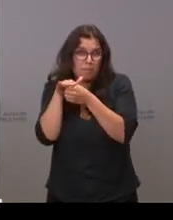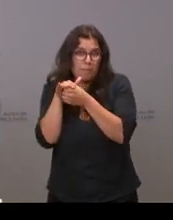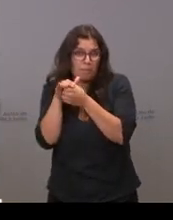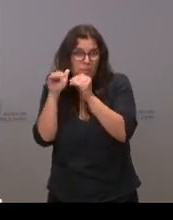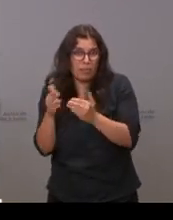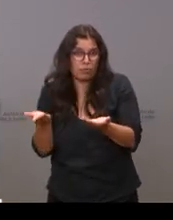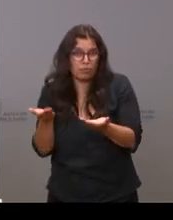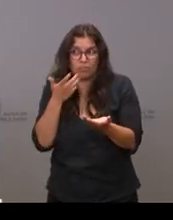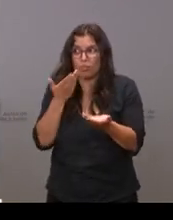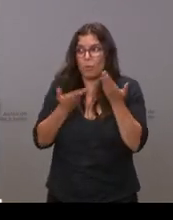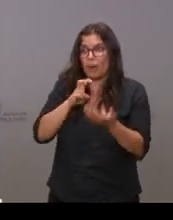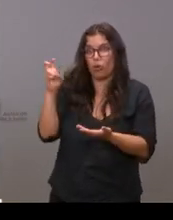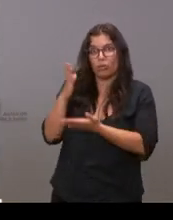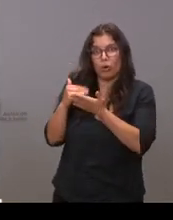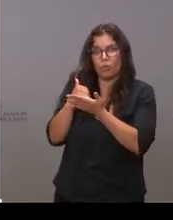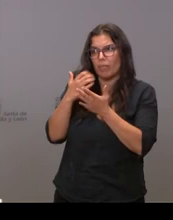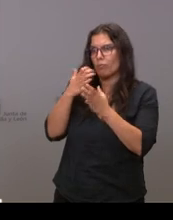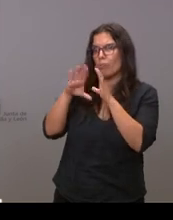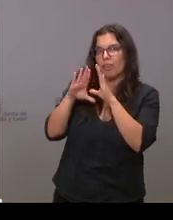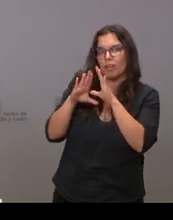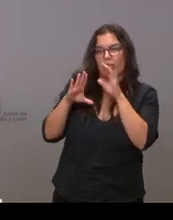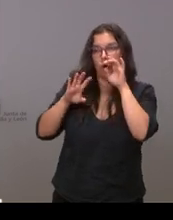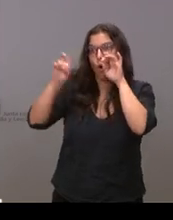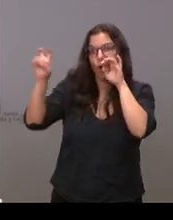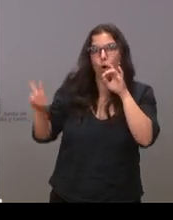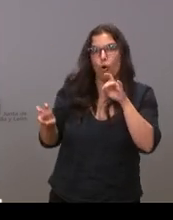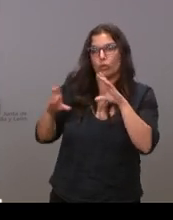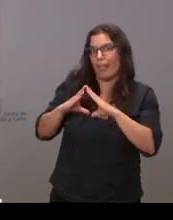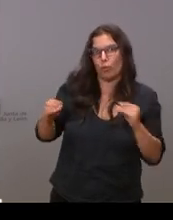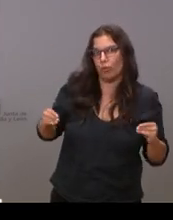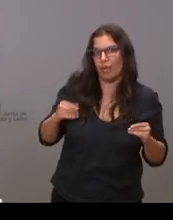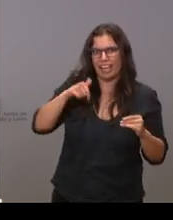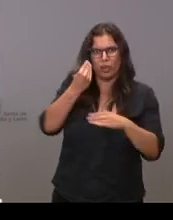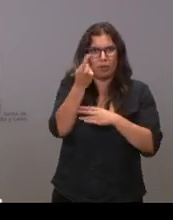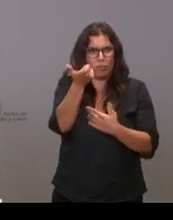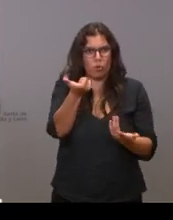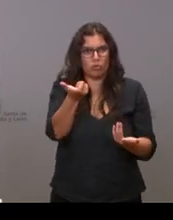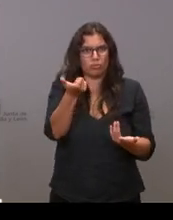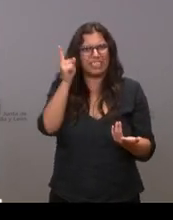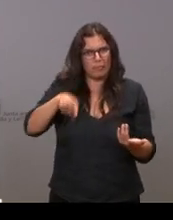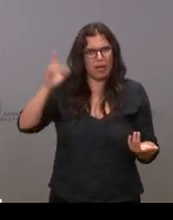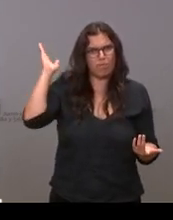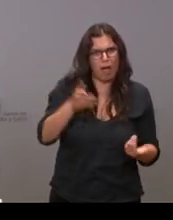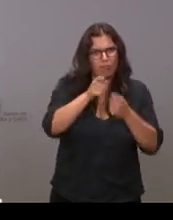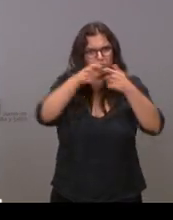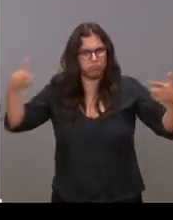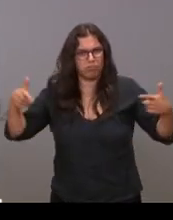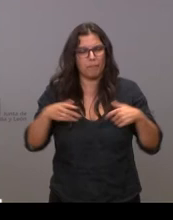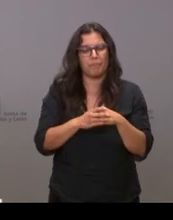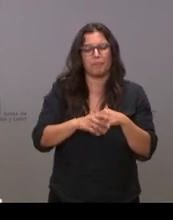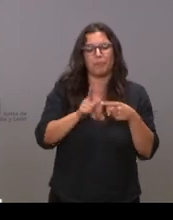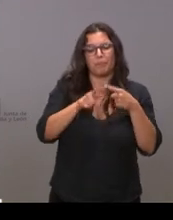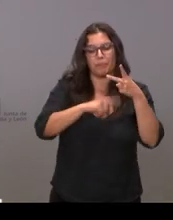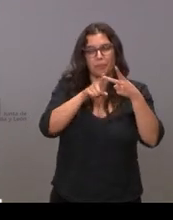la de otras comunidades como Madrid o como en otras zonas como Andalucía y también tenía una duda con